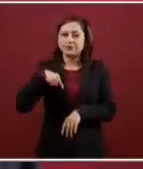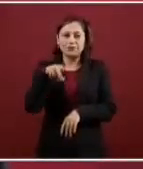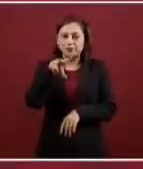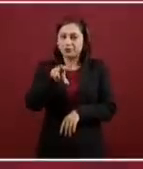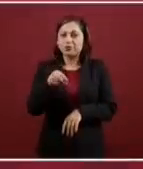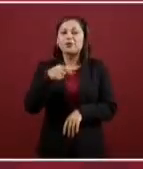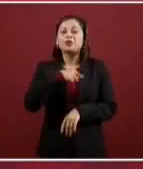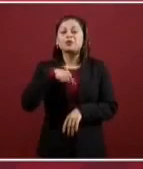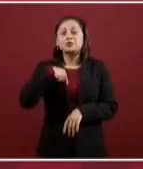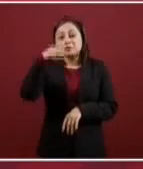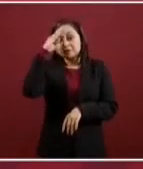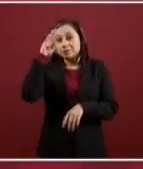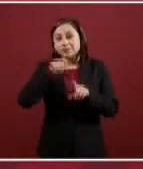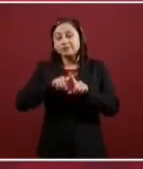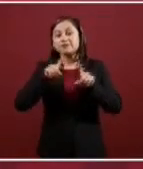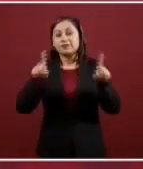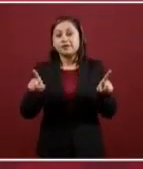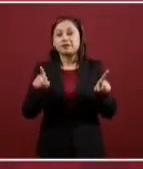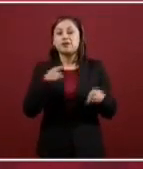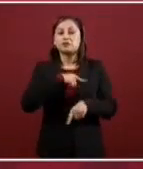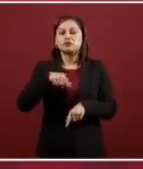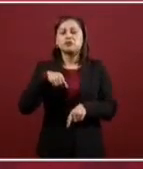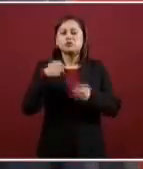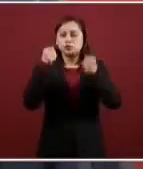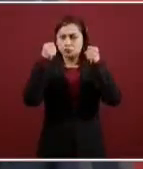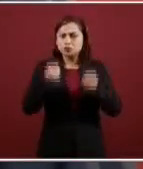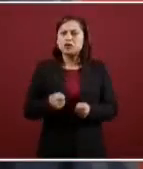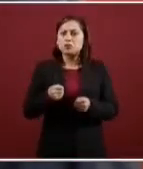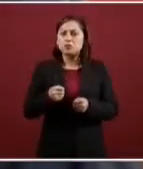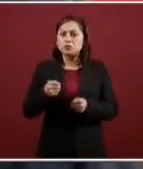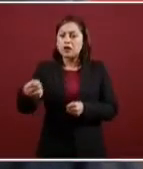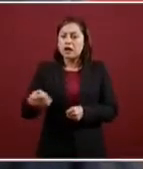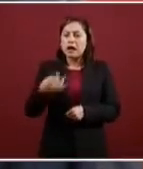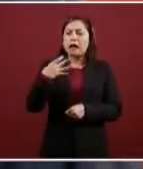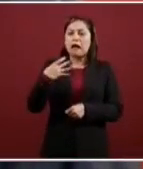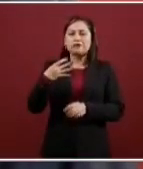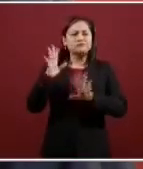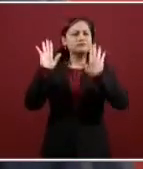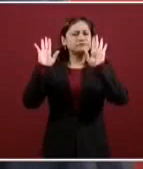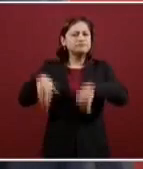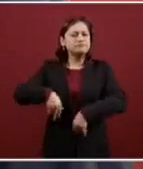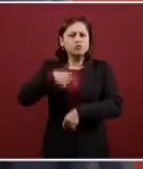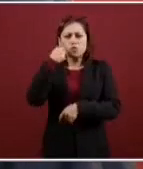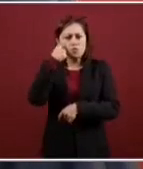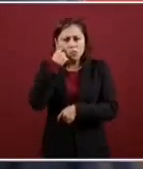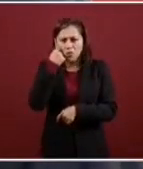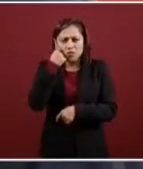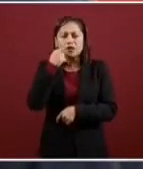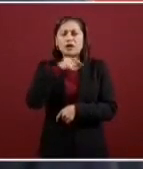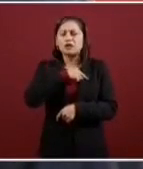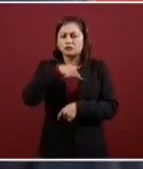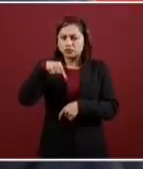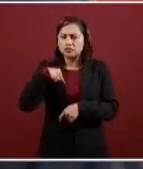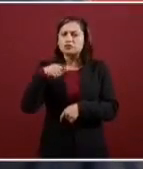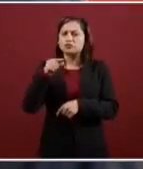pierde, así gane la primera batalla, decidimos no continuar con la idea conservadora de la